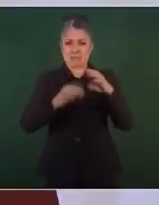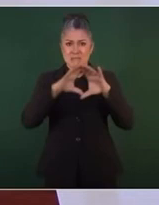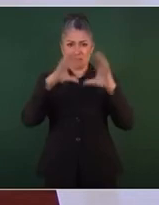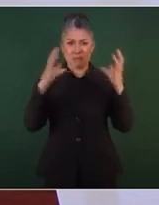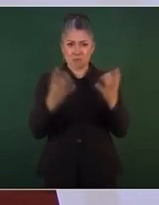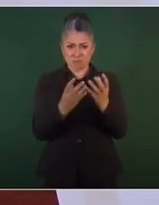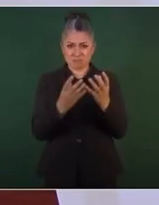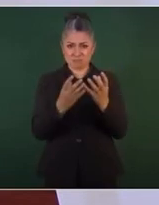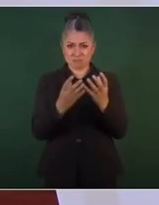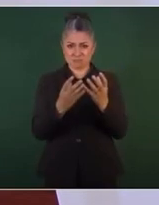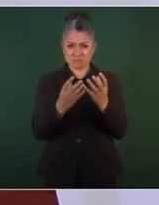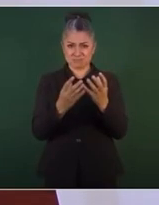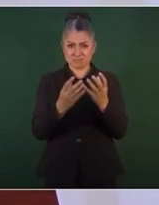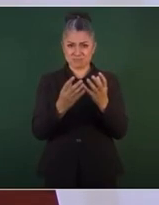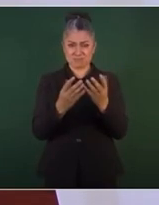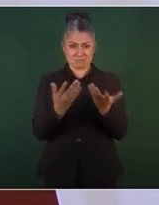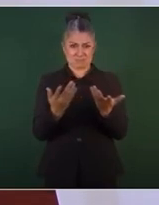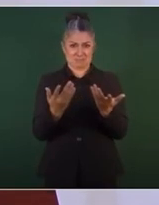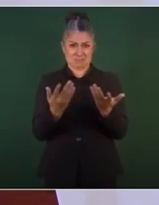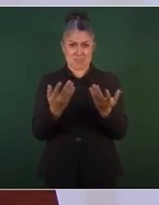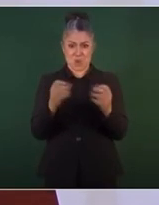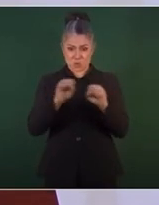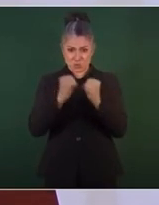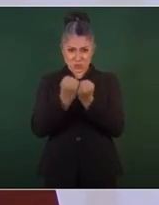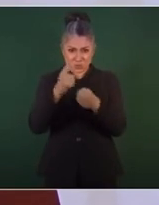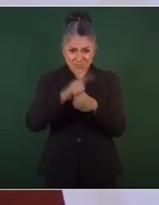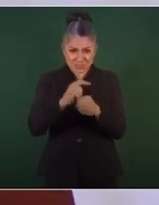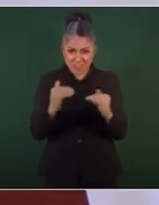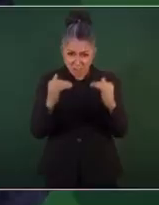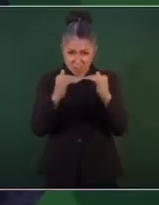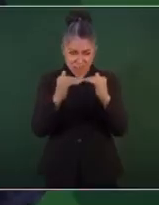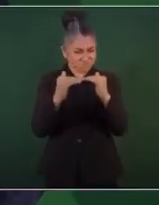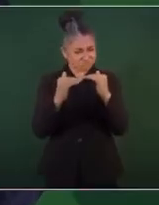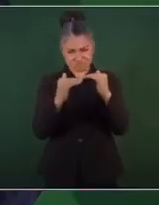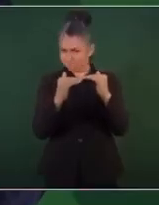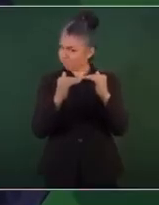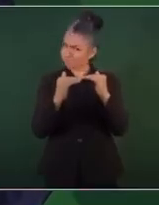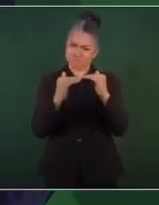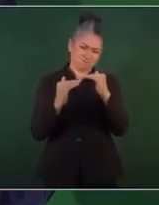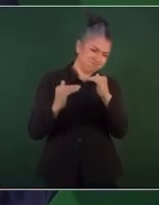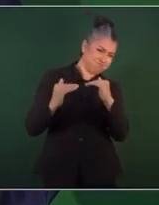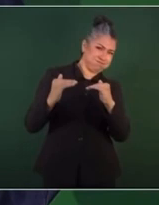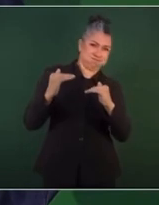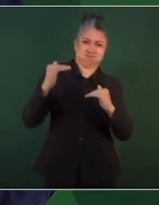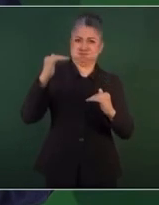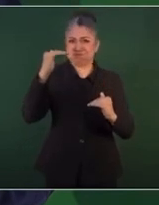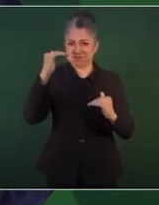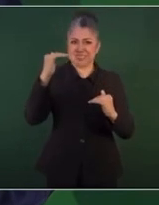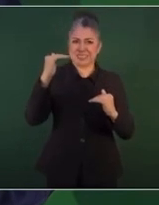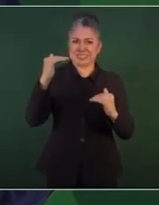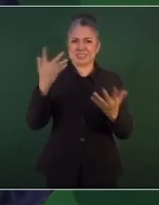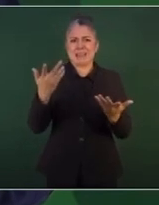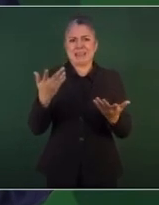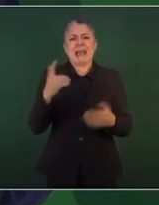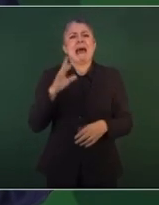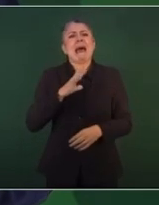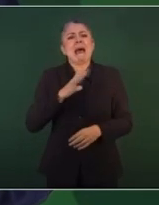de que hay mil millones de seres humanos,